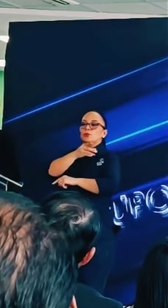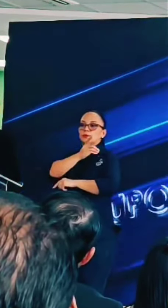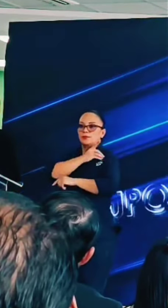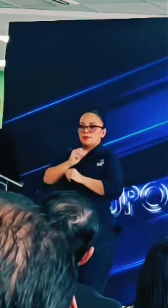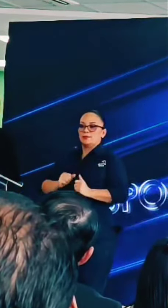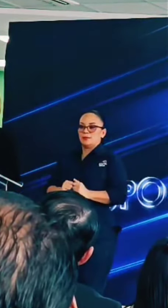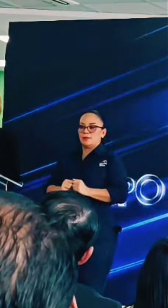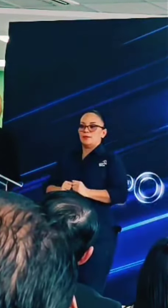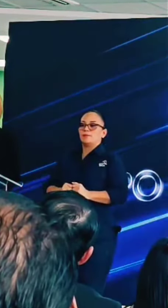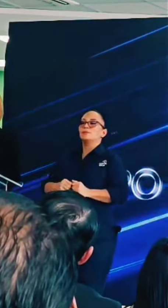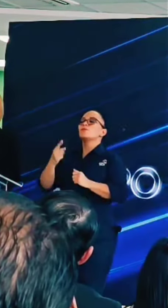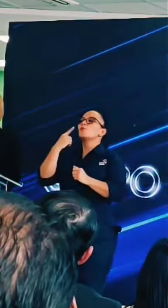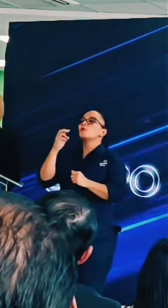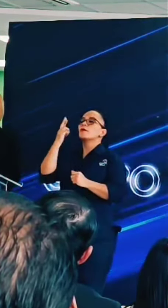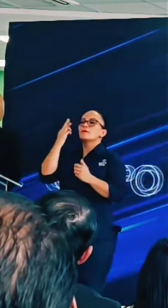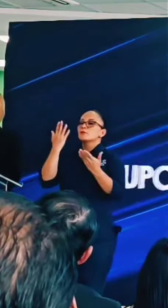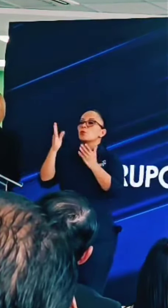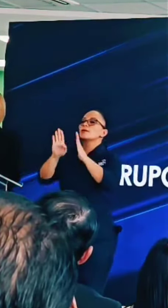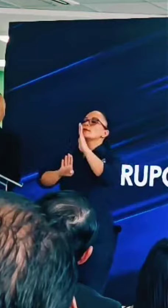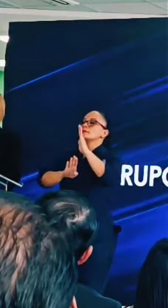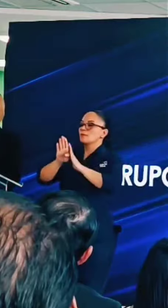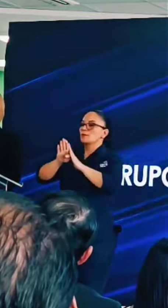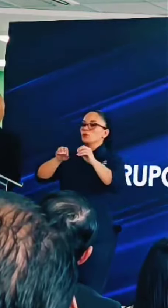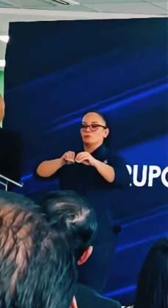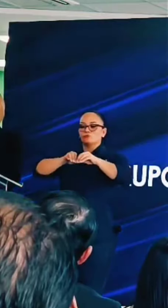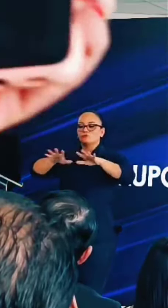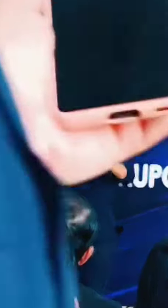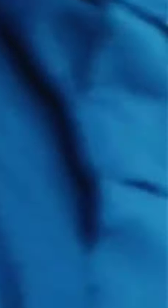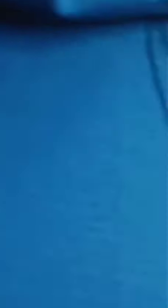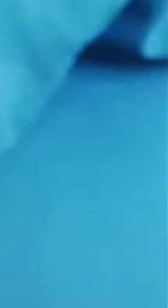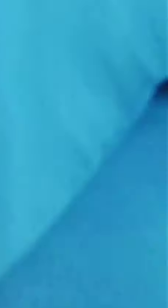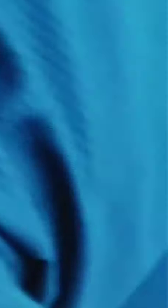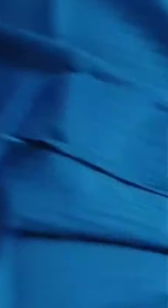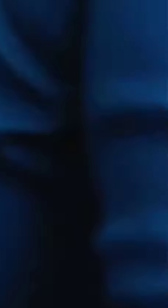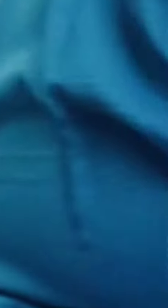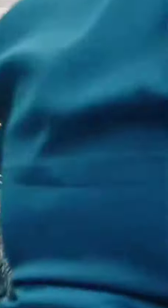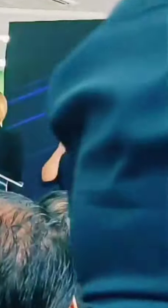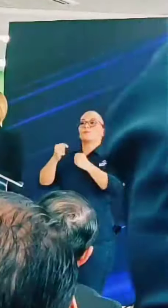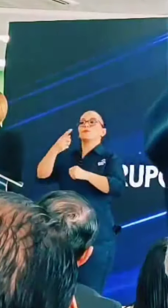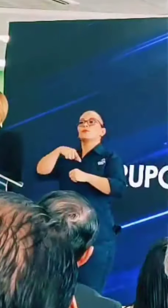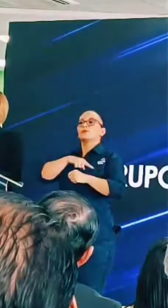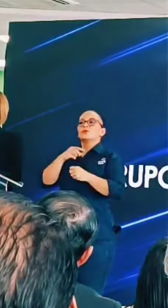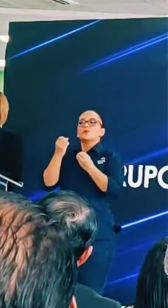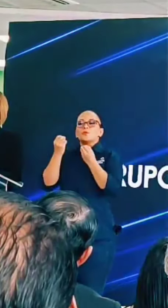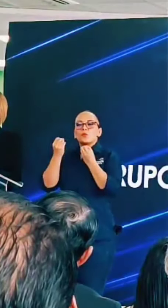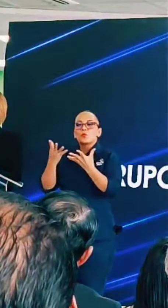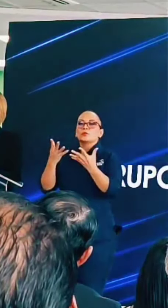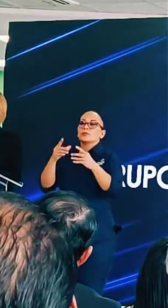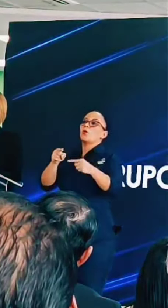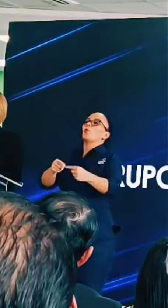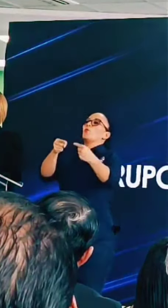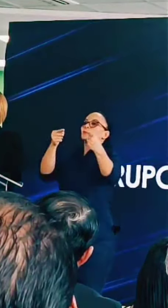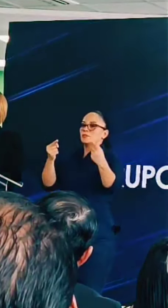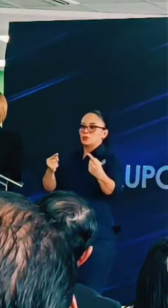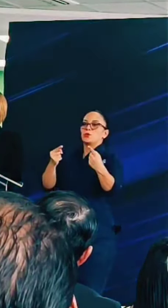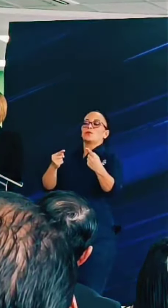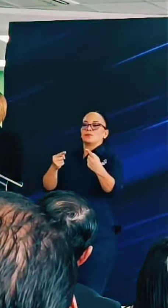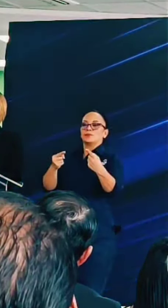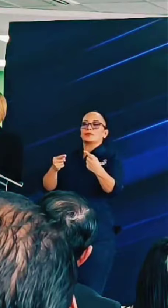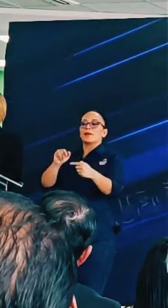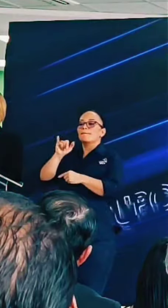Directiva por el crecimiento de la red de servicios de salud. Hemos tenido mucha oposición para que el